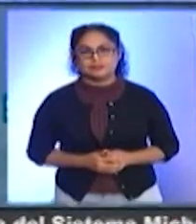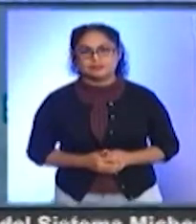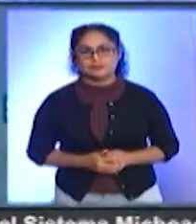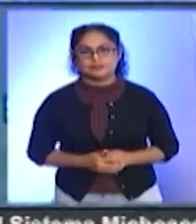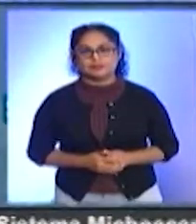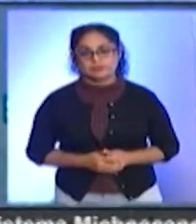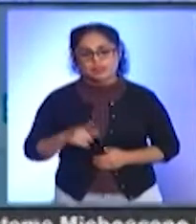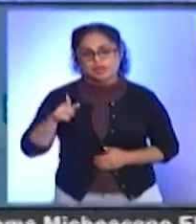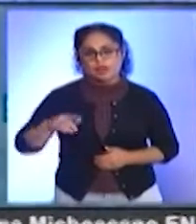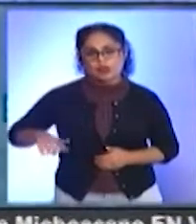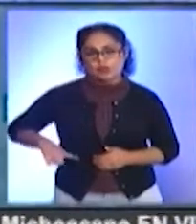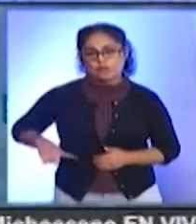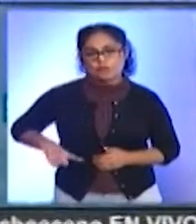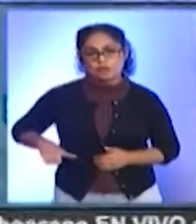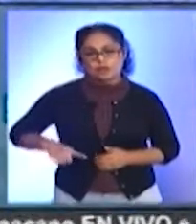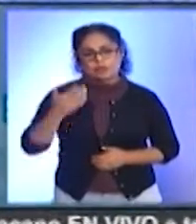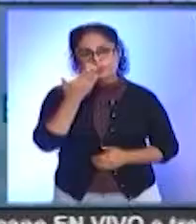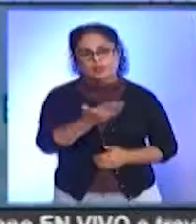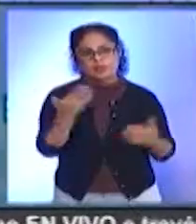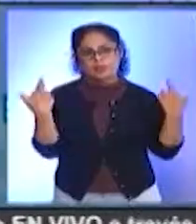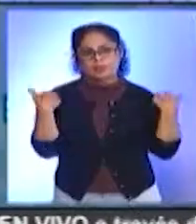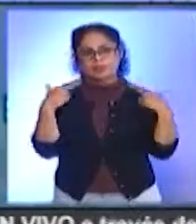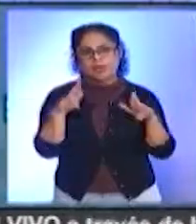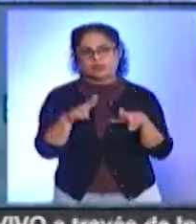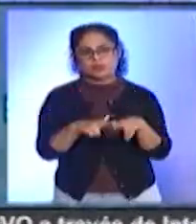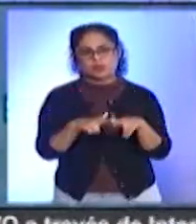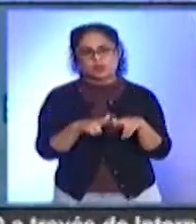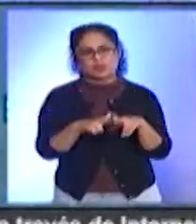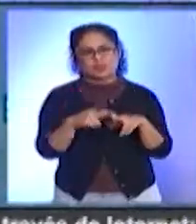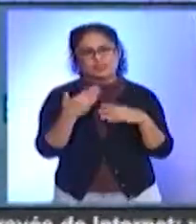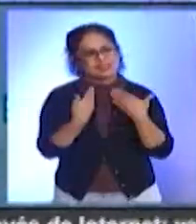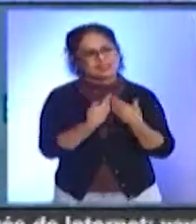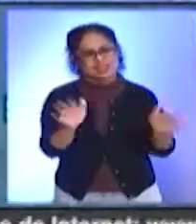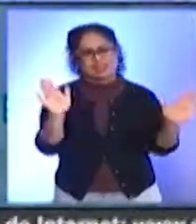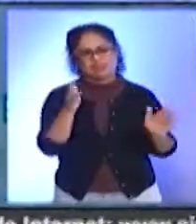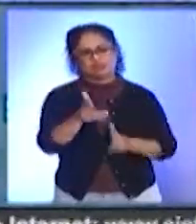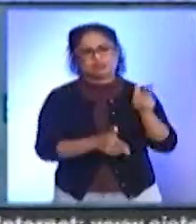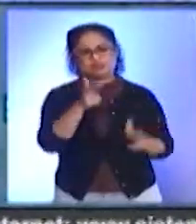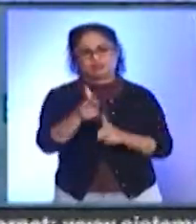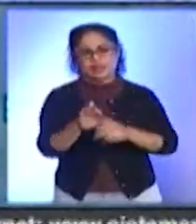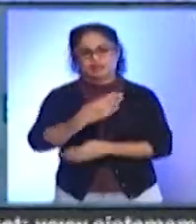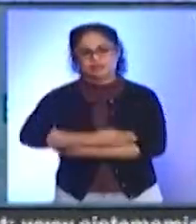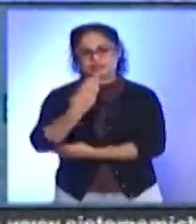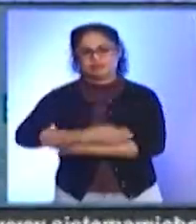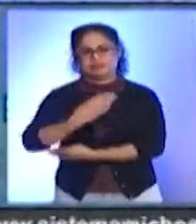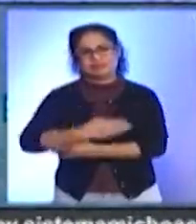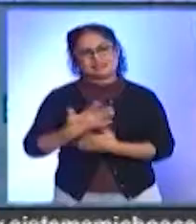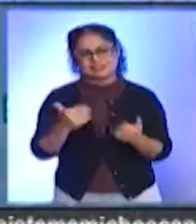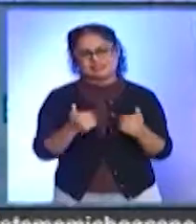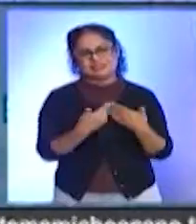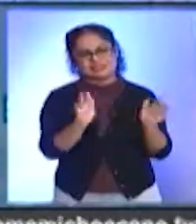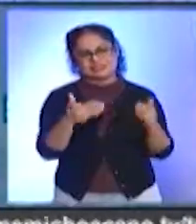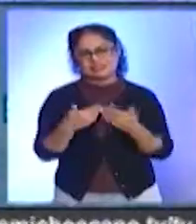El gobernador electo pidió al magisterio michoacano la liberación de las vías del tren y casetas, ya que dijo estas